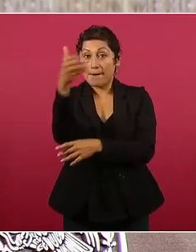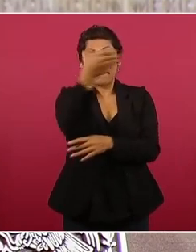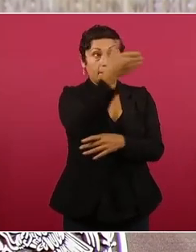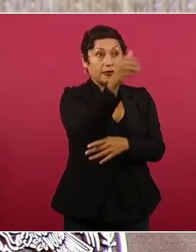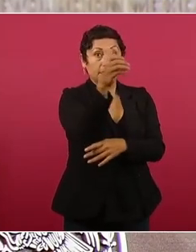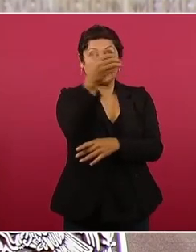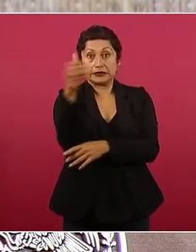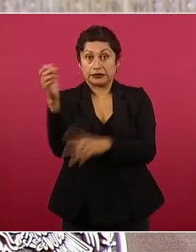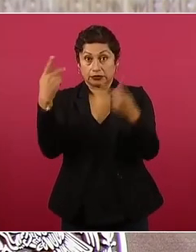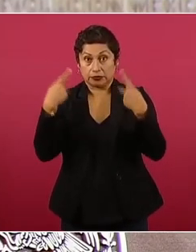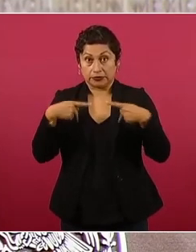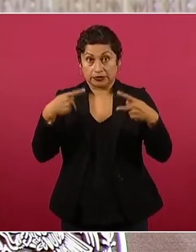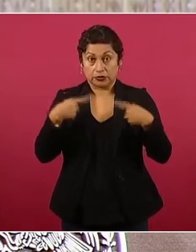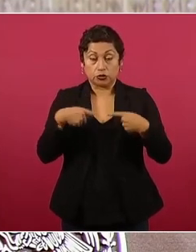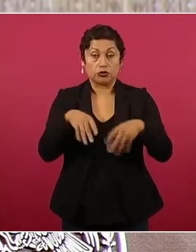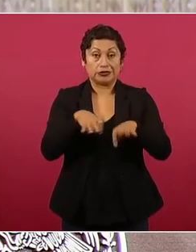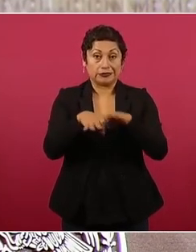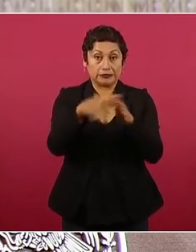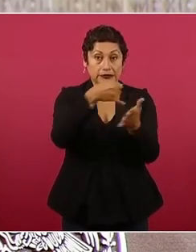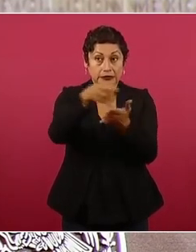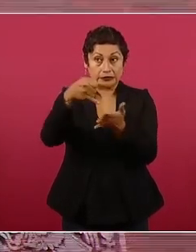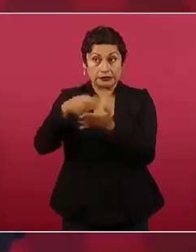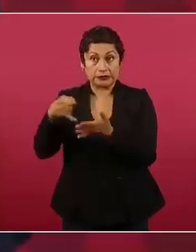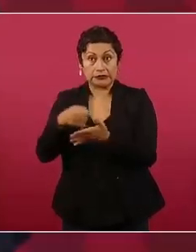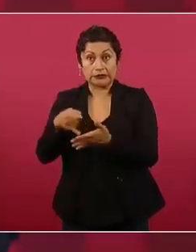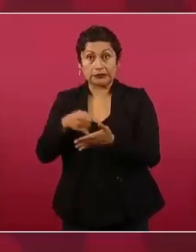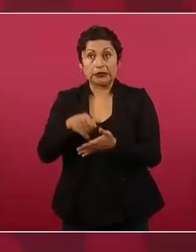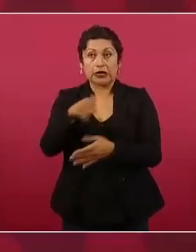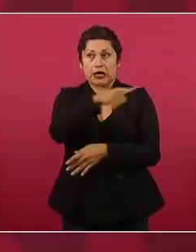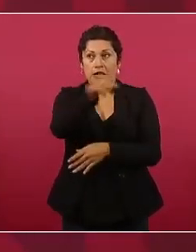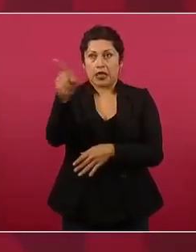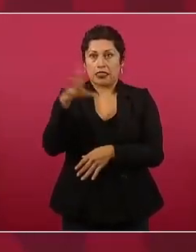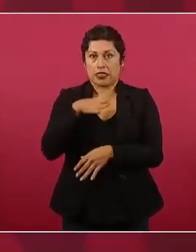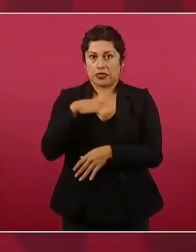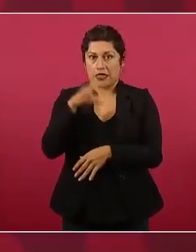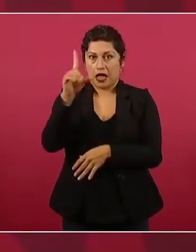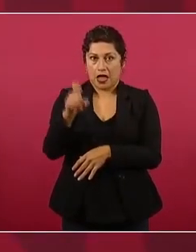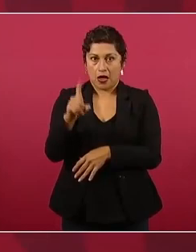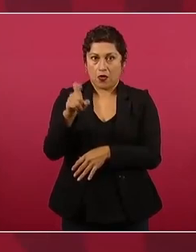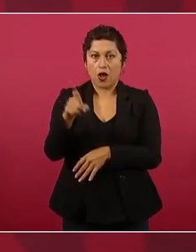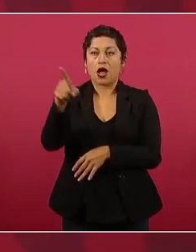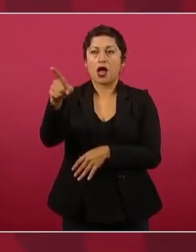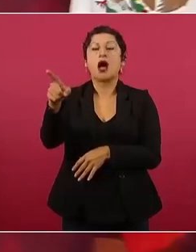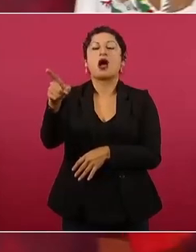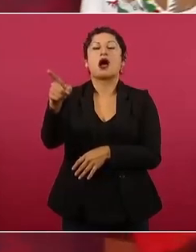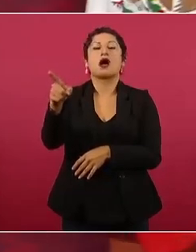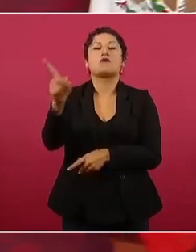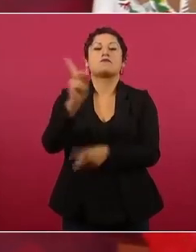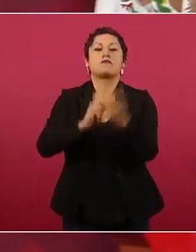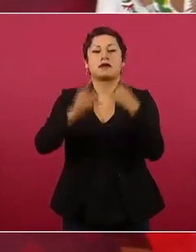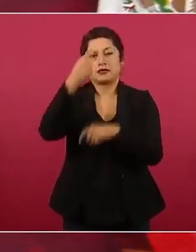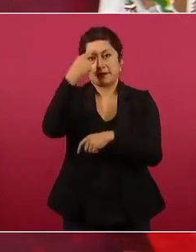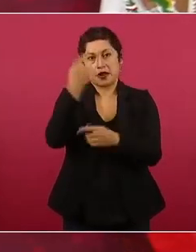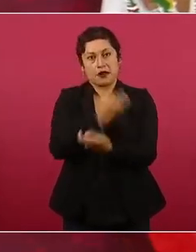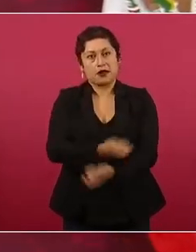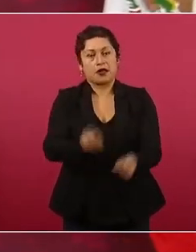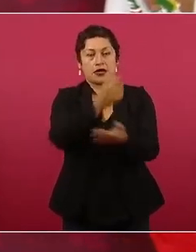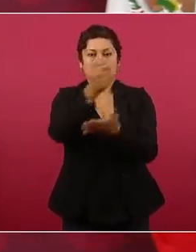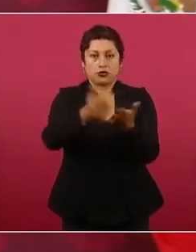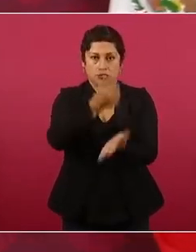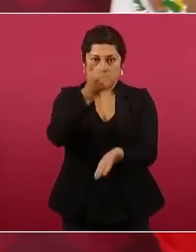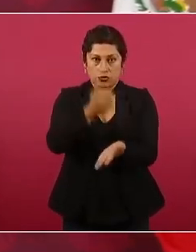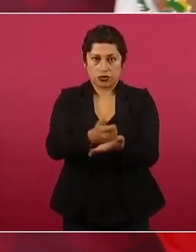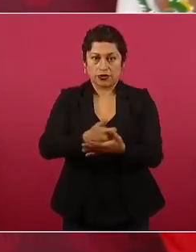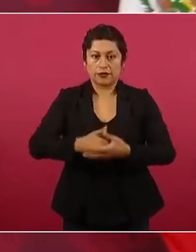como es el caso de… Sí, pero es la zona